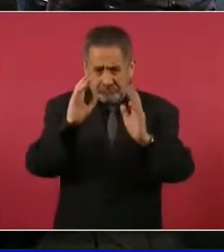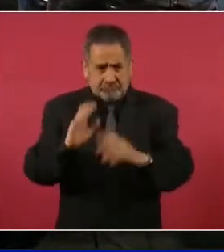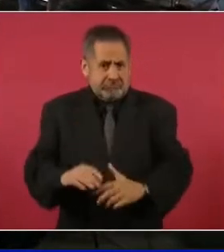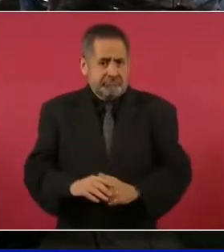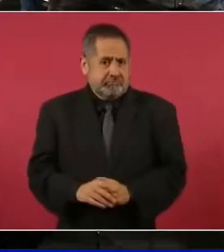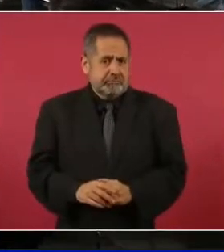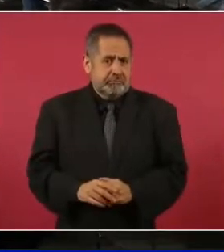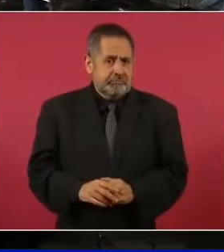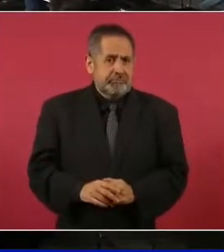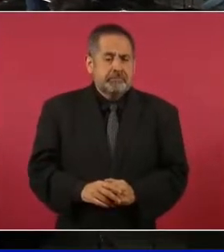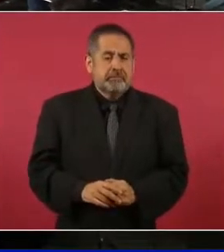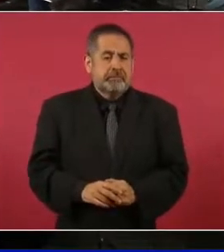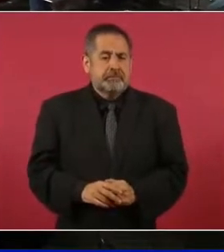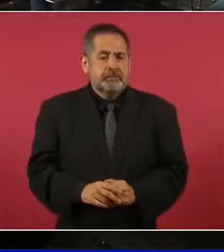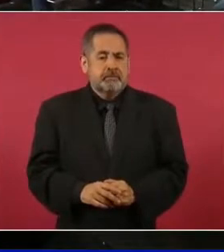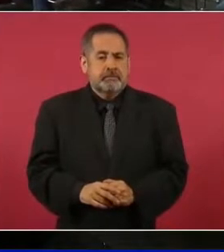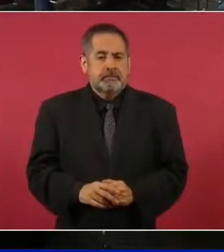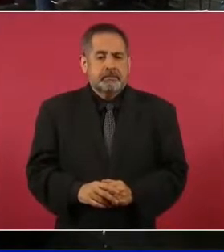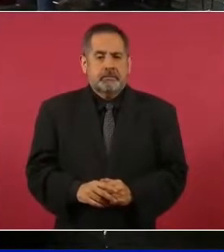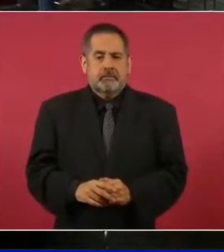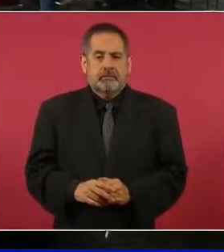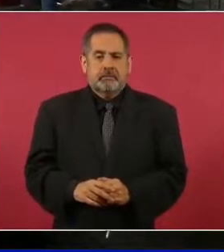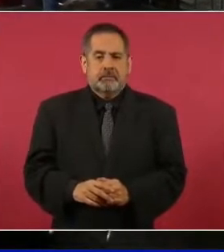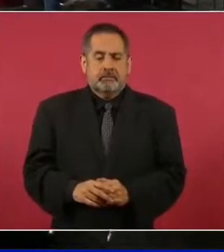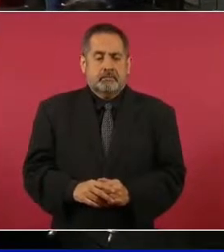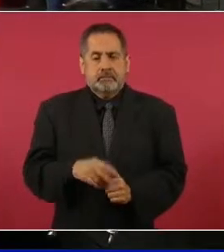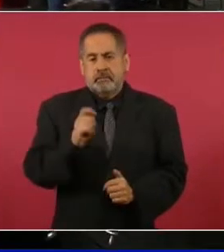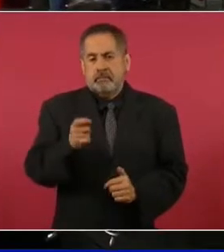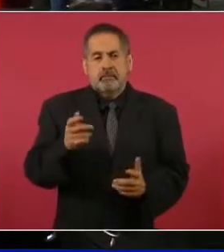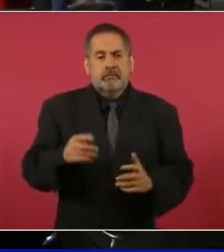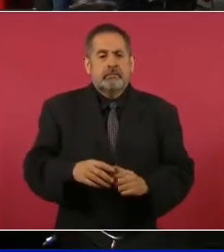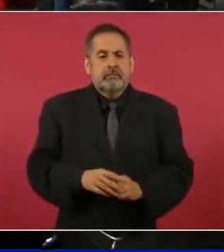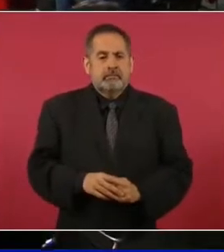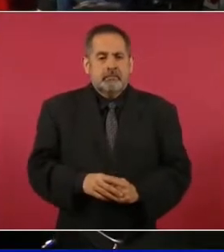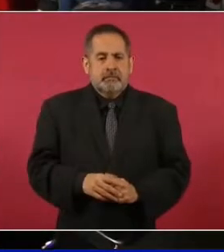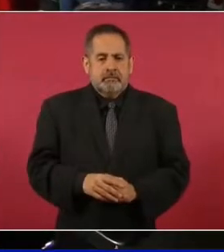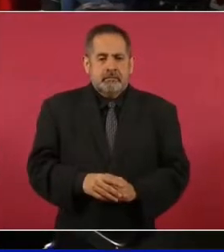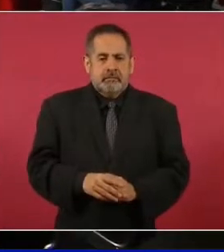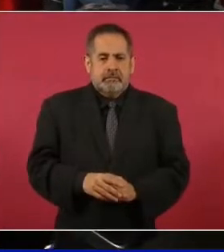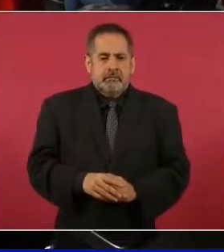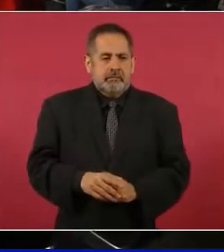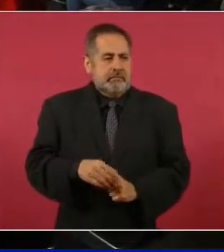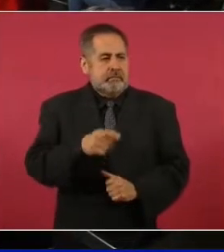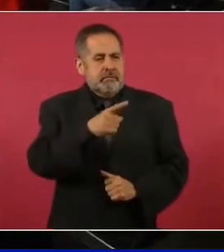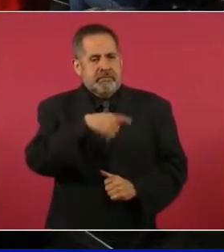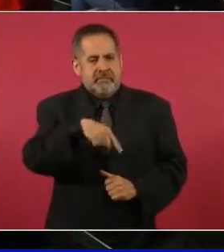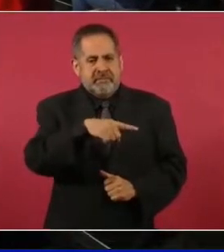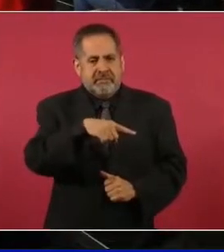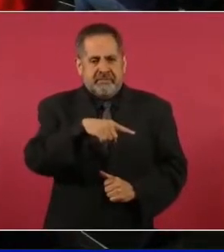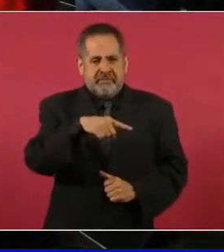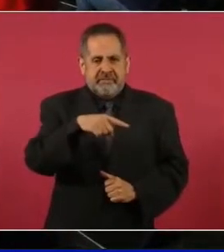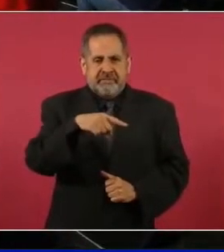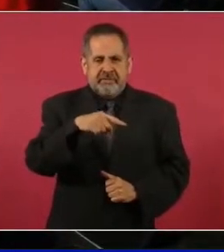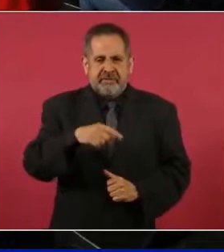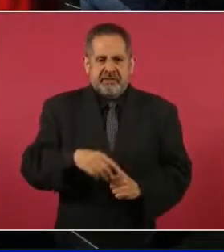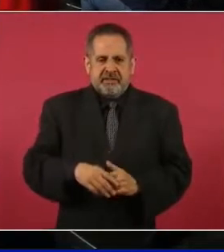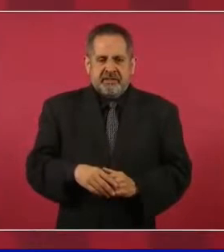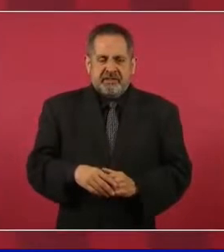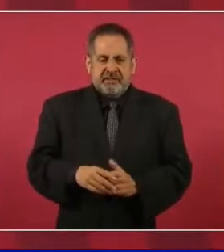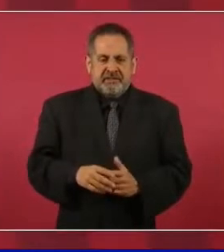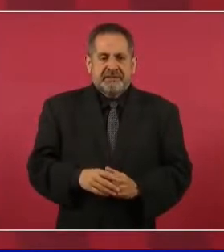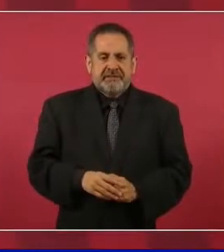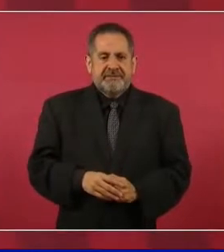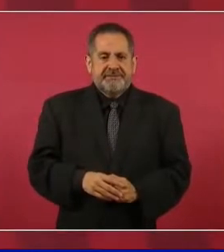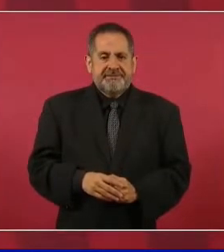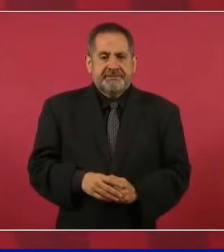nada más que a ellos no se